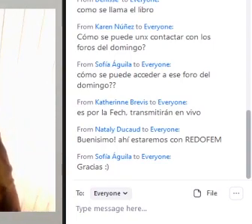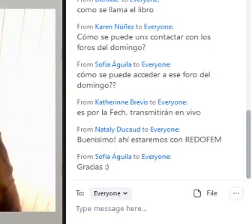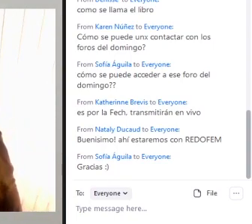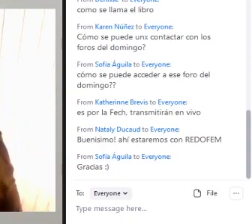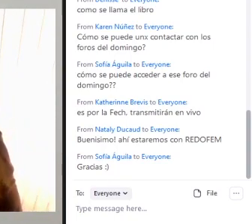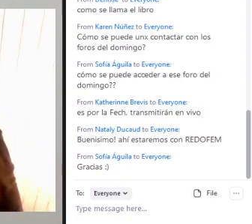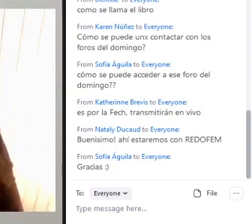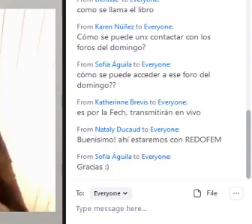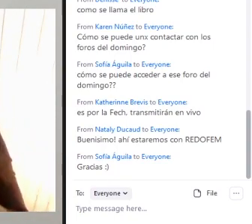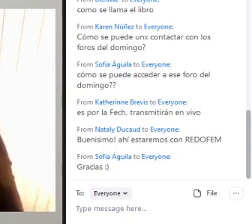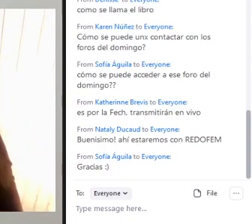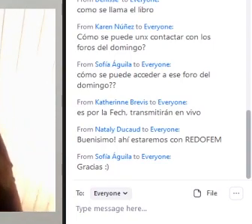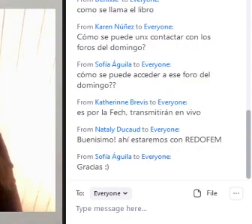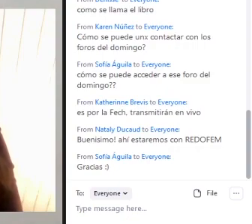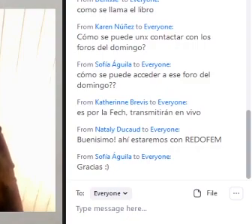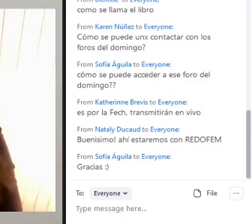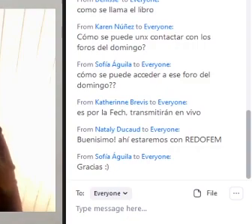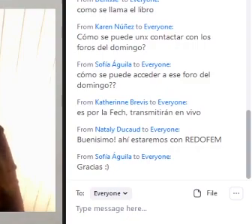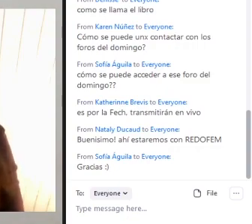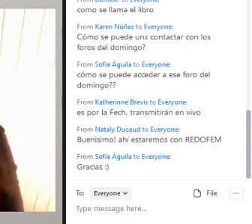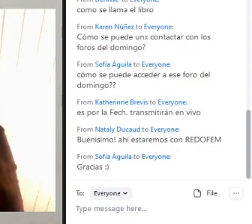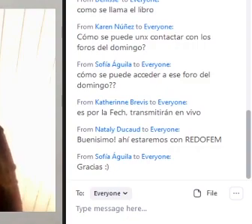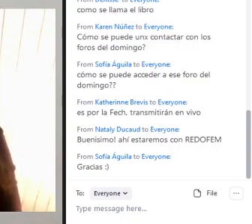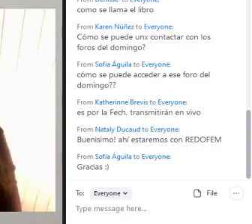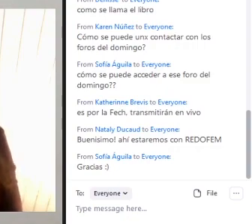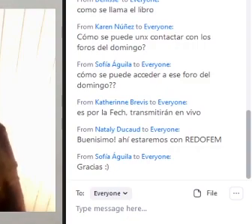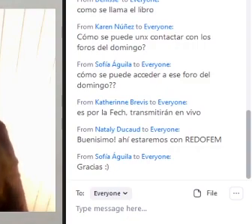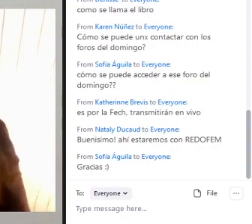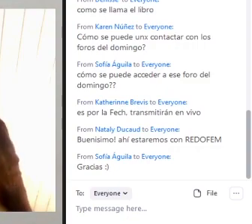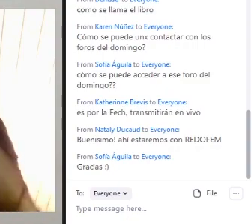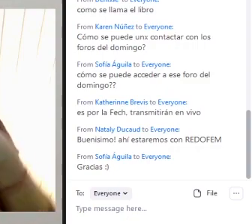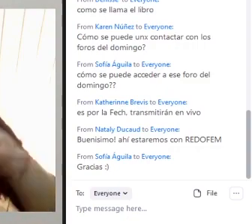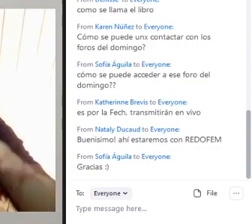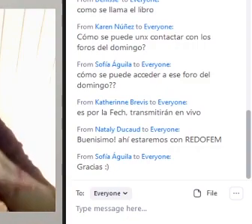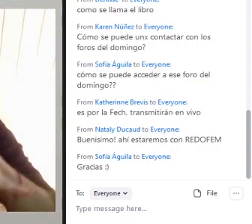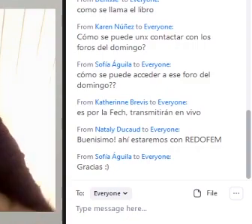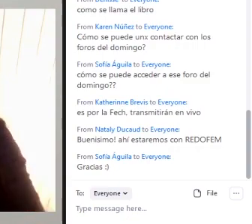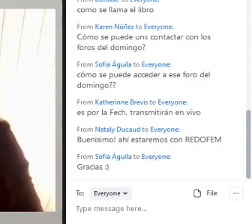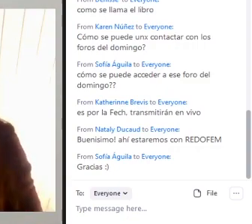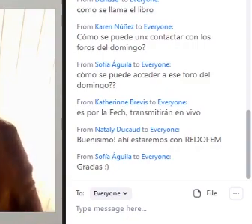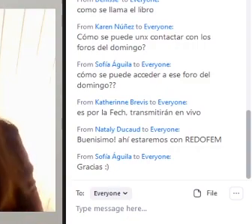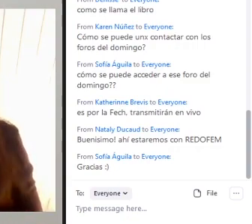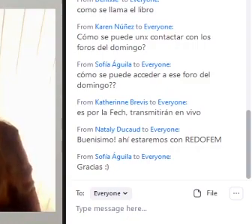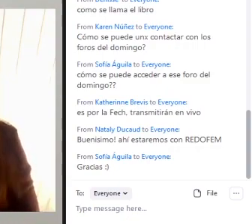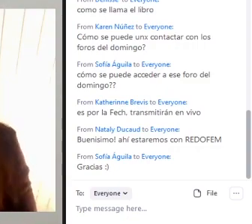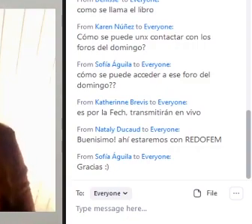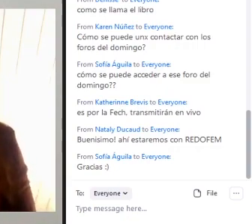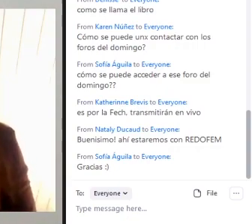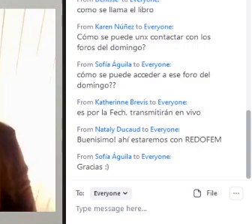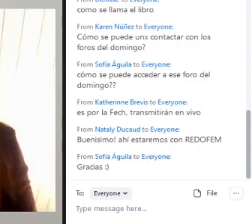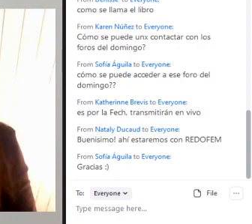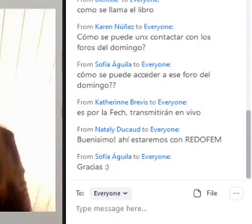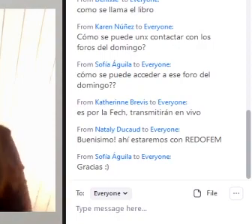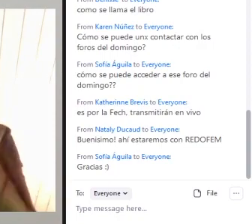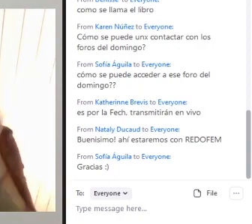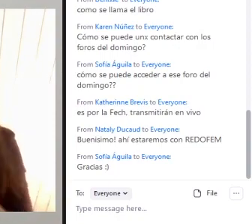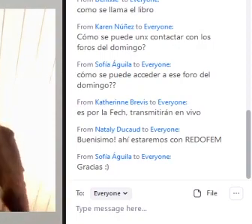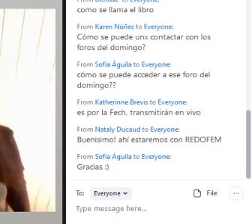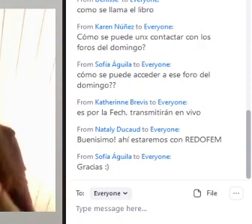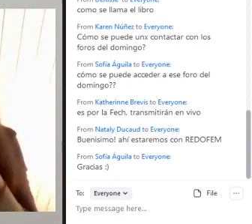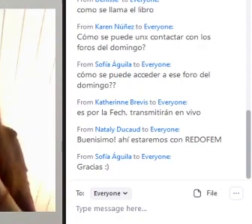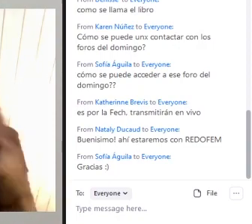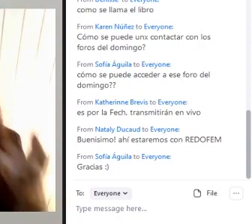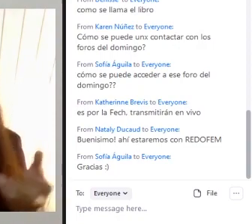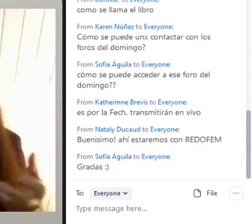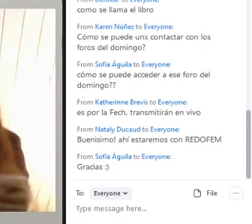sexista En nuestra escuela Y esa tarea Es difícil Cuesta Nos han despedido De nuestro espacio educativo Cuando los